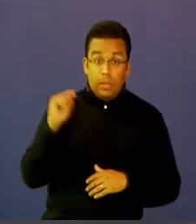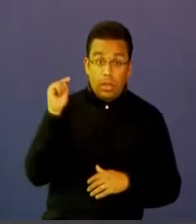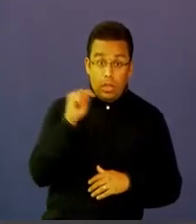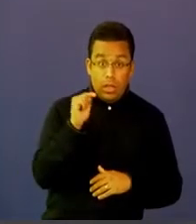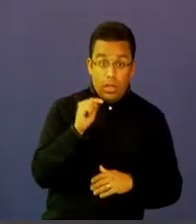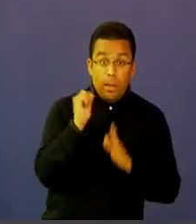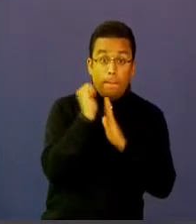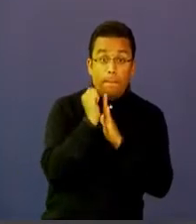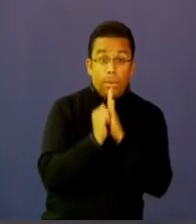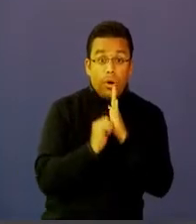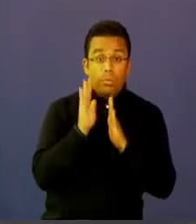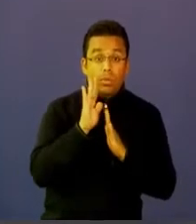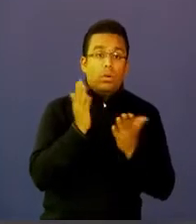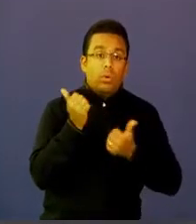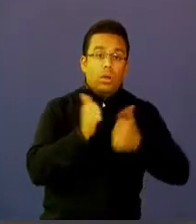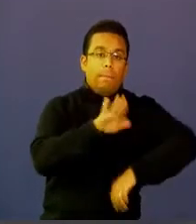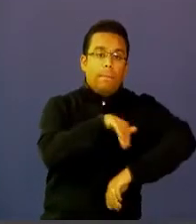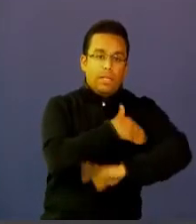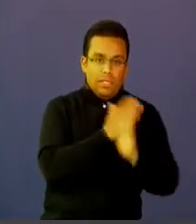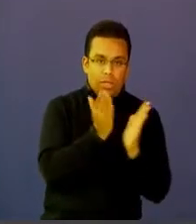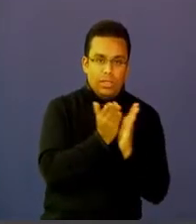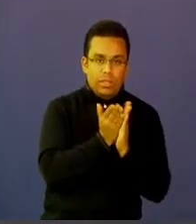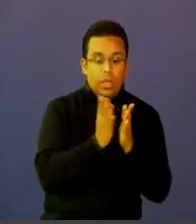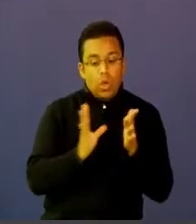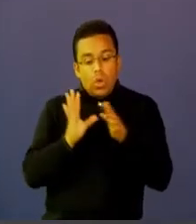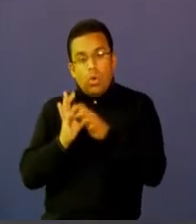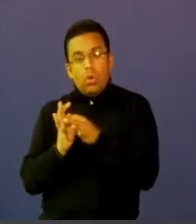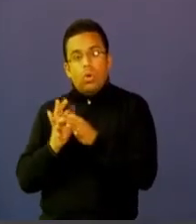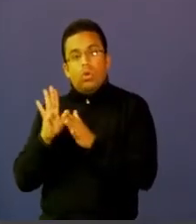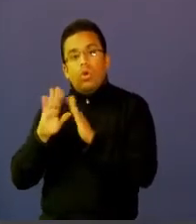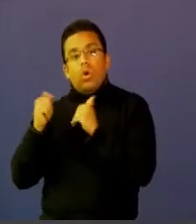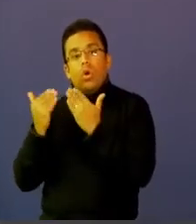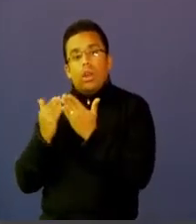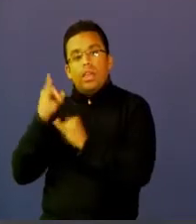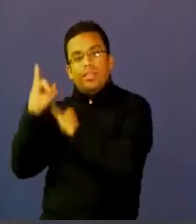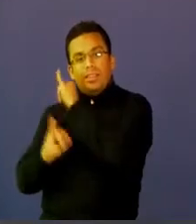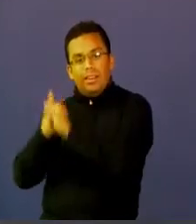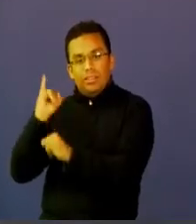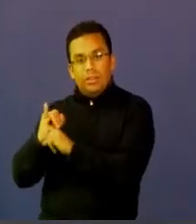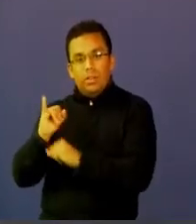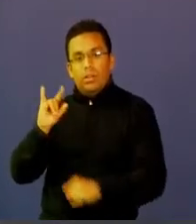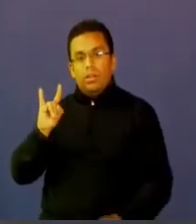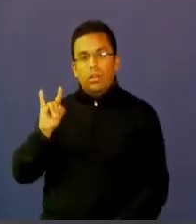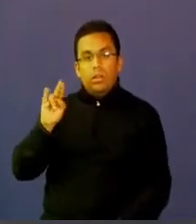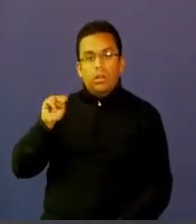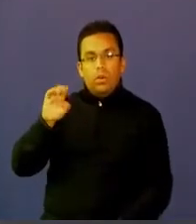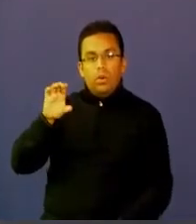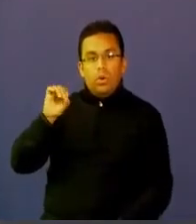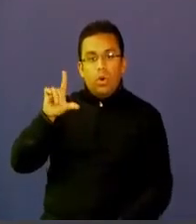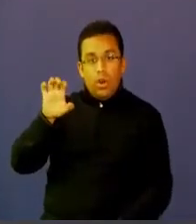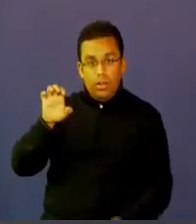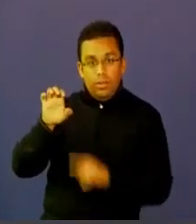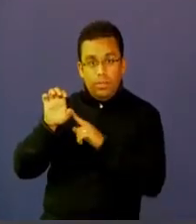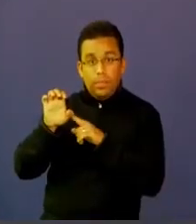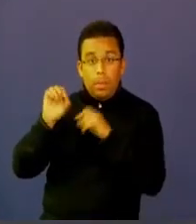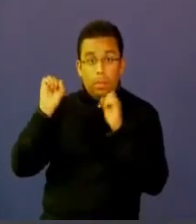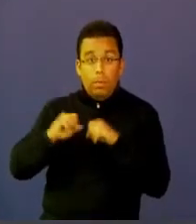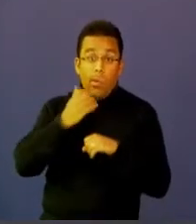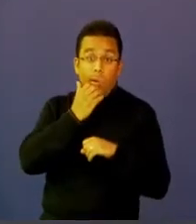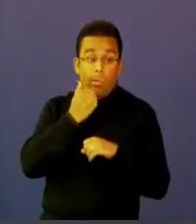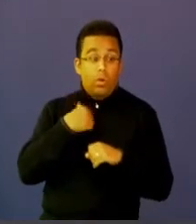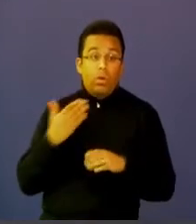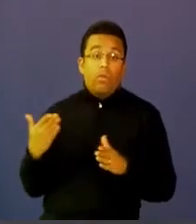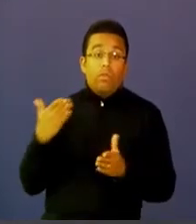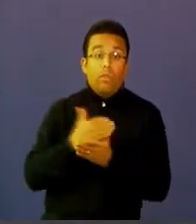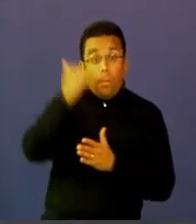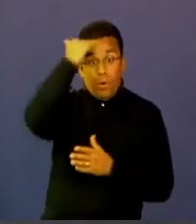Ministerio de Educación junto con la Unión de Colegios Internacionales, un COLI, que permitió que estos docentes se desplazaran hasta el Chocó